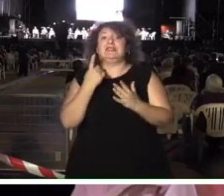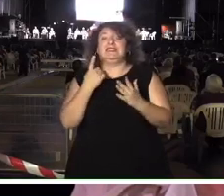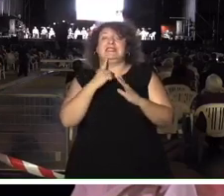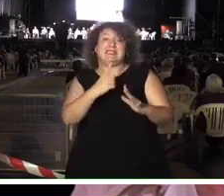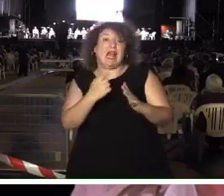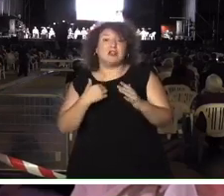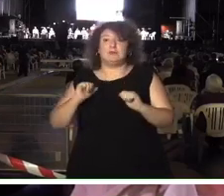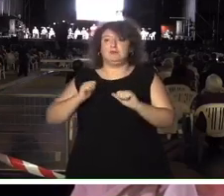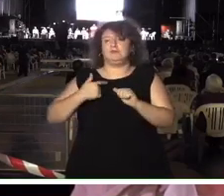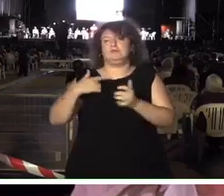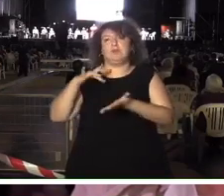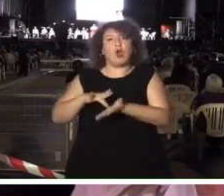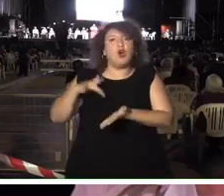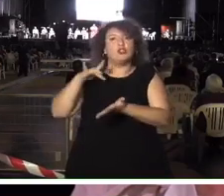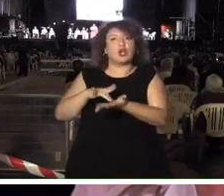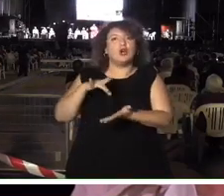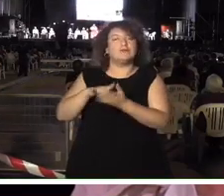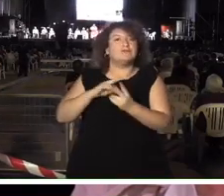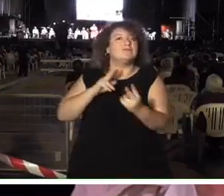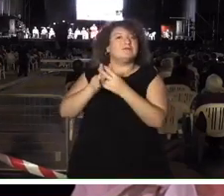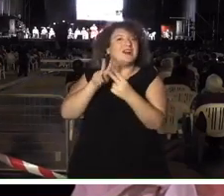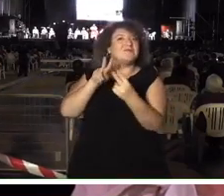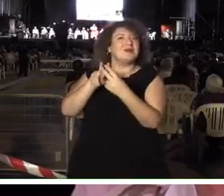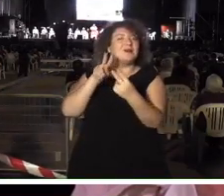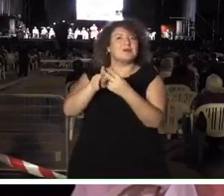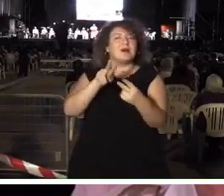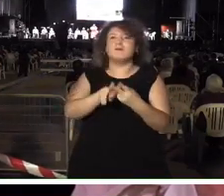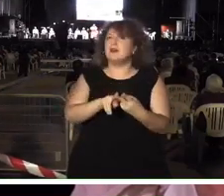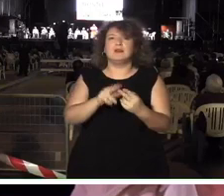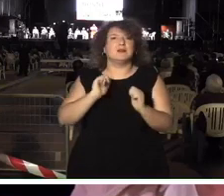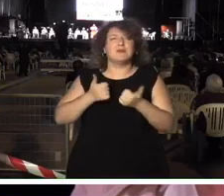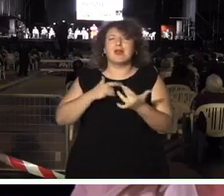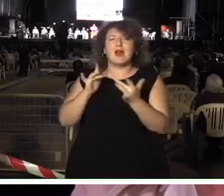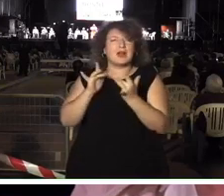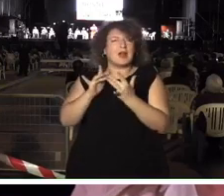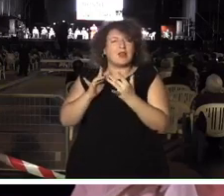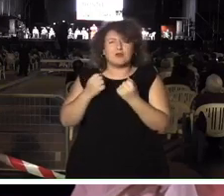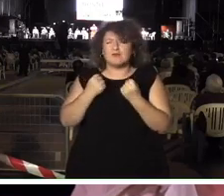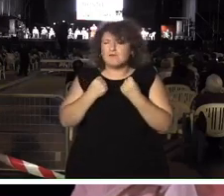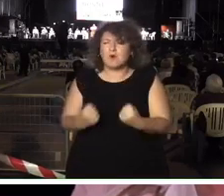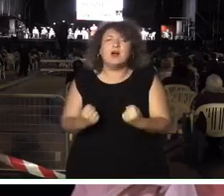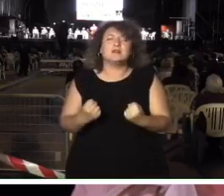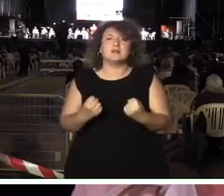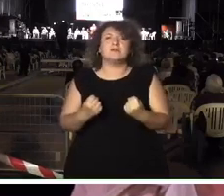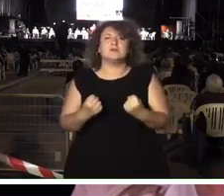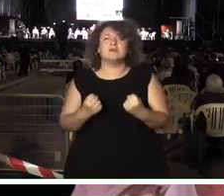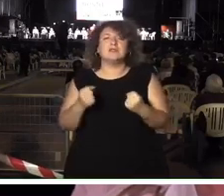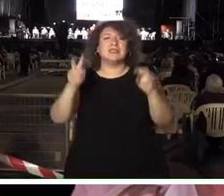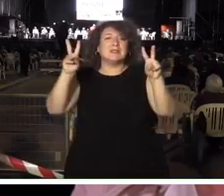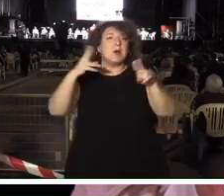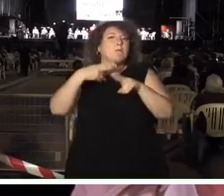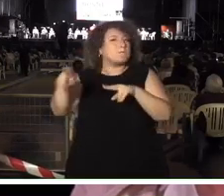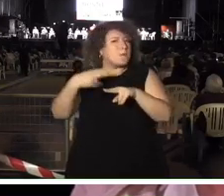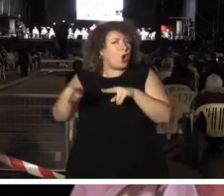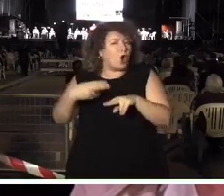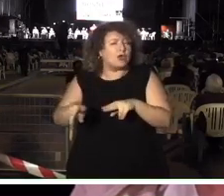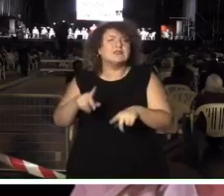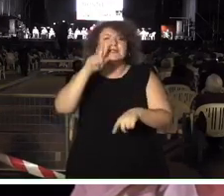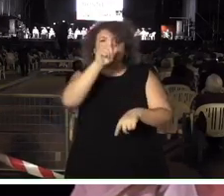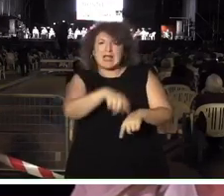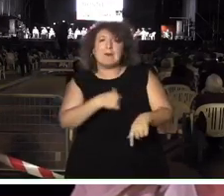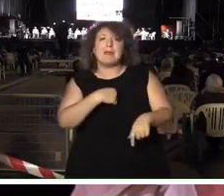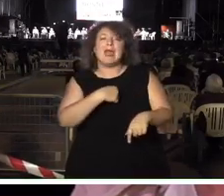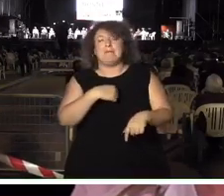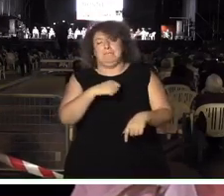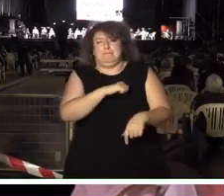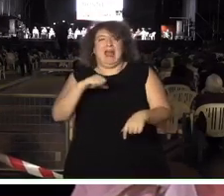encontramos muchísimo y tejimos una relación absolutamente intensa. Intensa en lo político, intensa también en